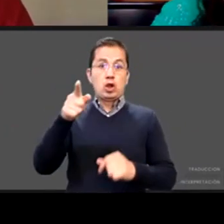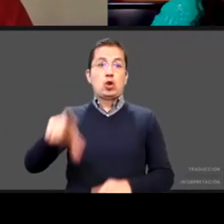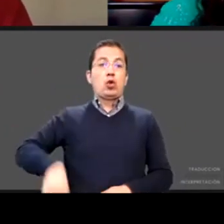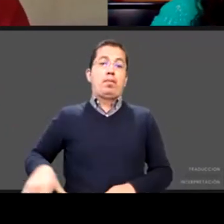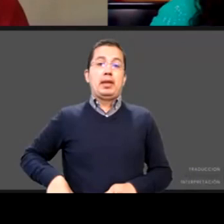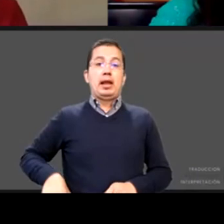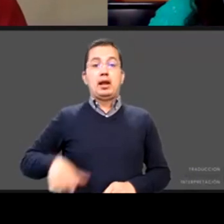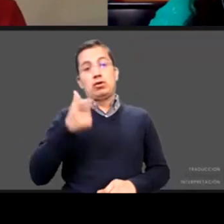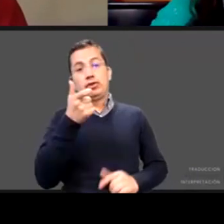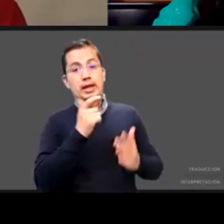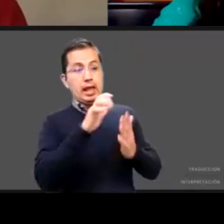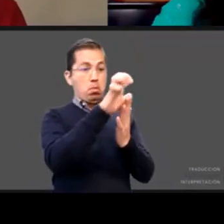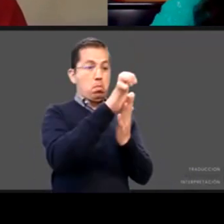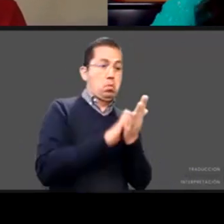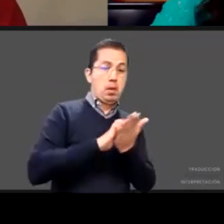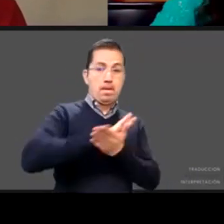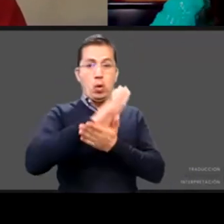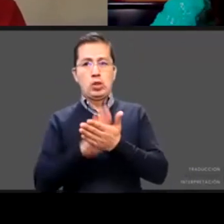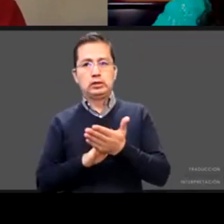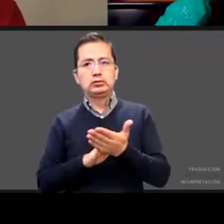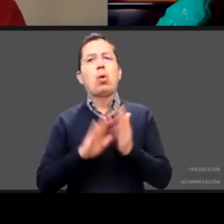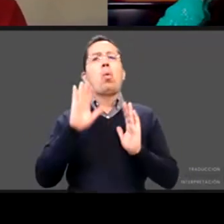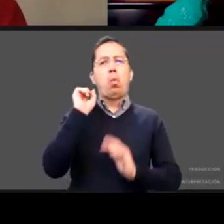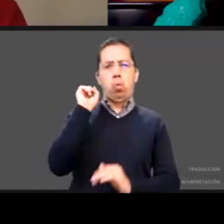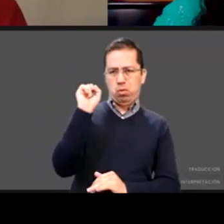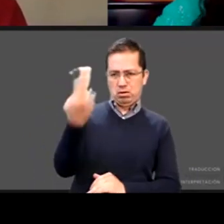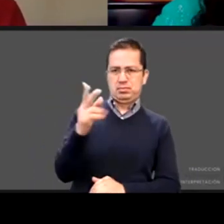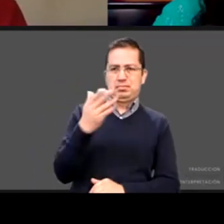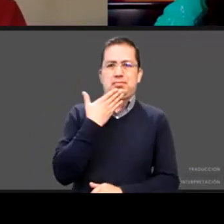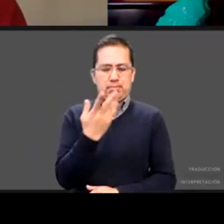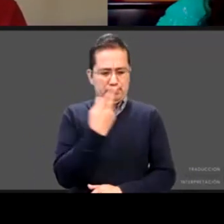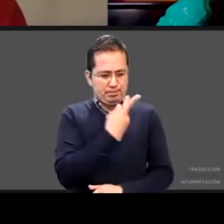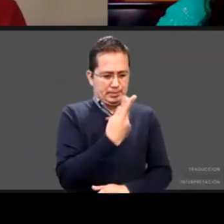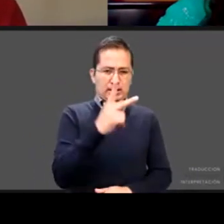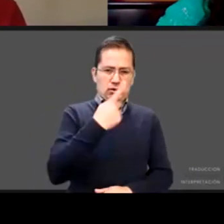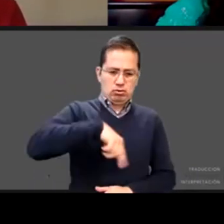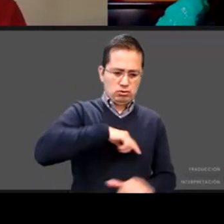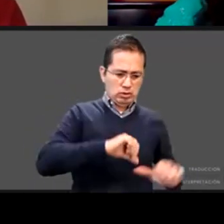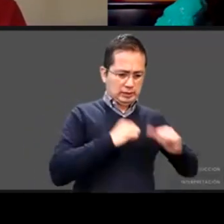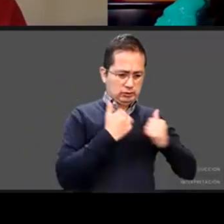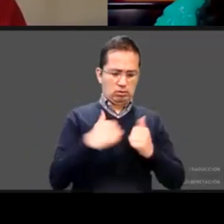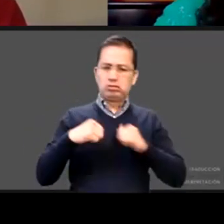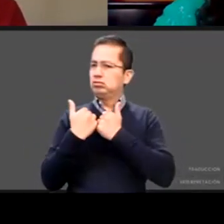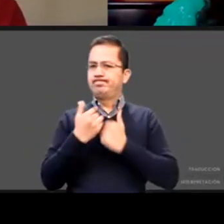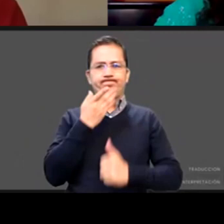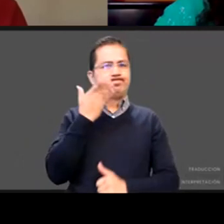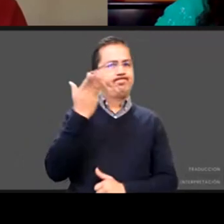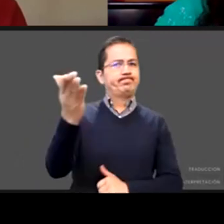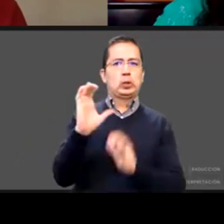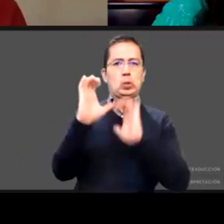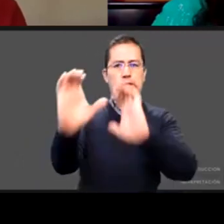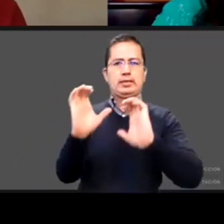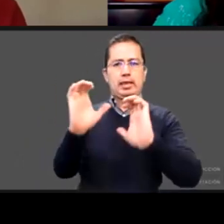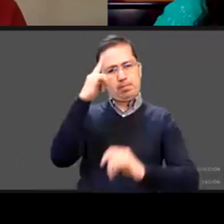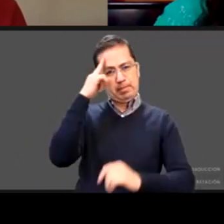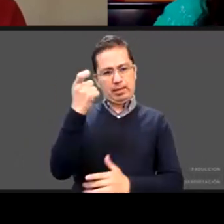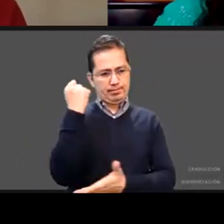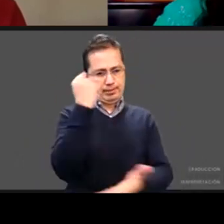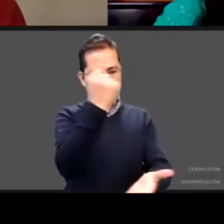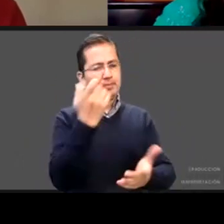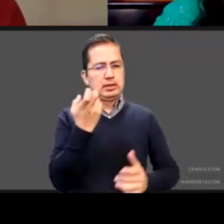de manera individual y todas como colectivo lo podemos suscribir y un montón de movilización que tenemos